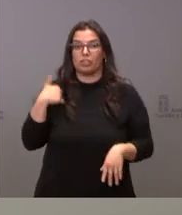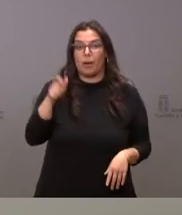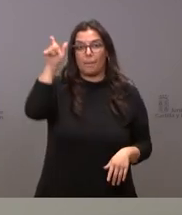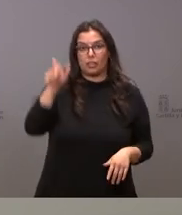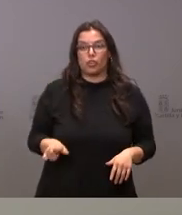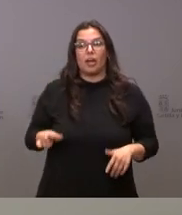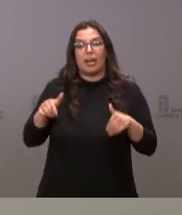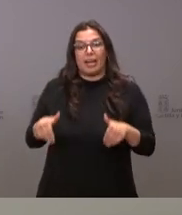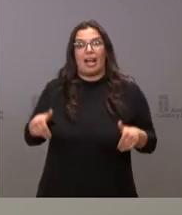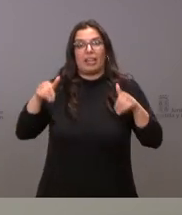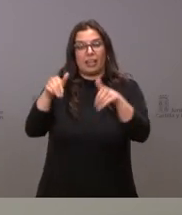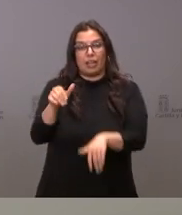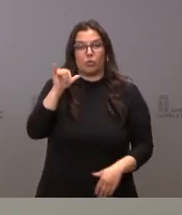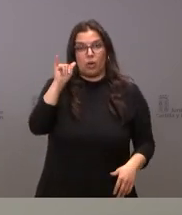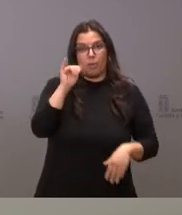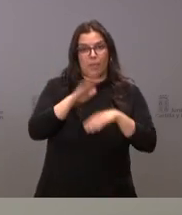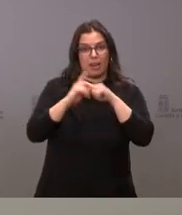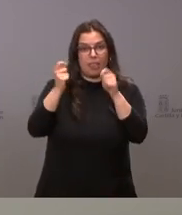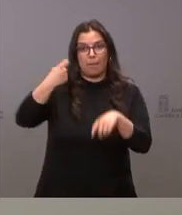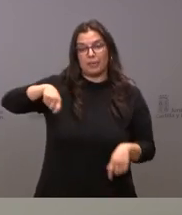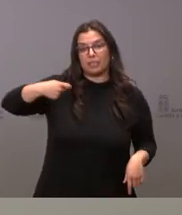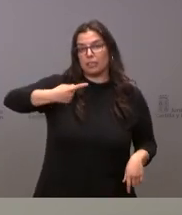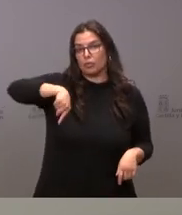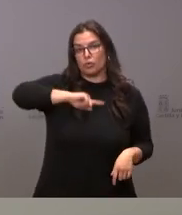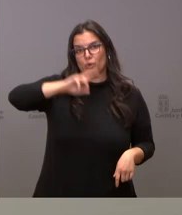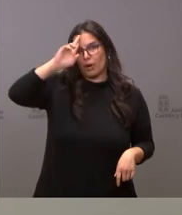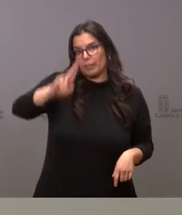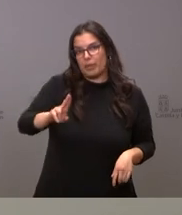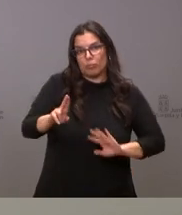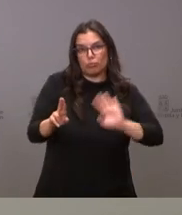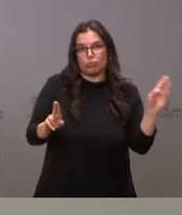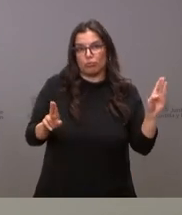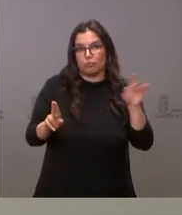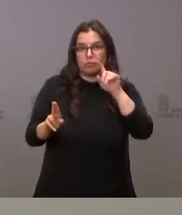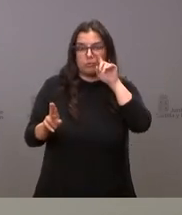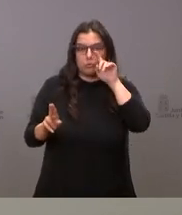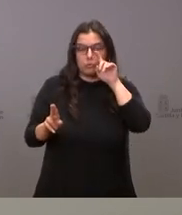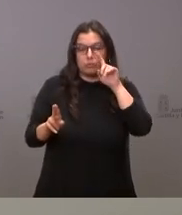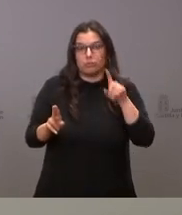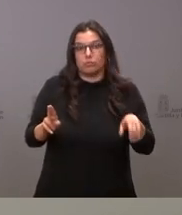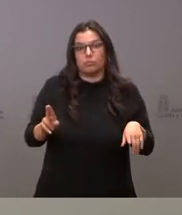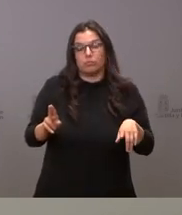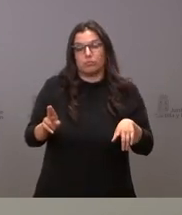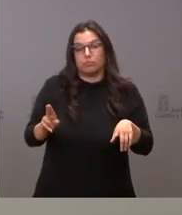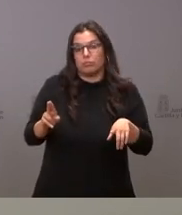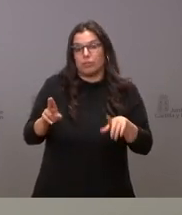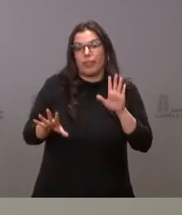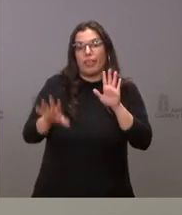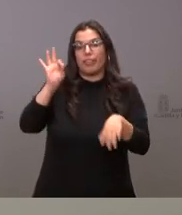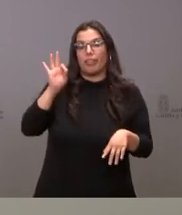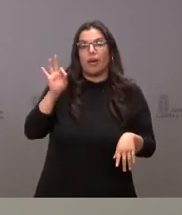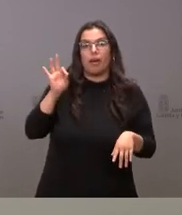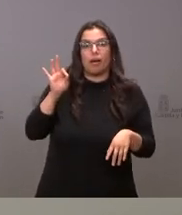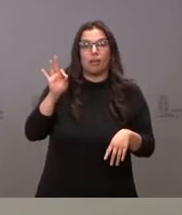presidencia de la junta de Castilla y León y nosotros respetamos a quien tiene competencia para ello para que decida cuál es el